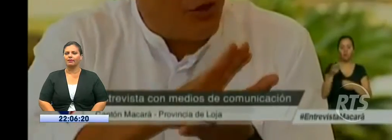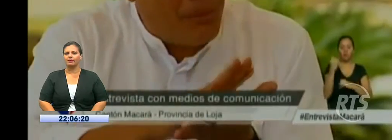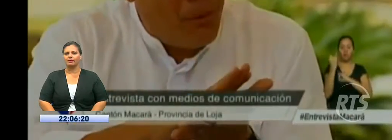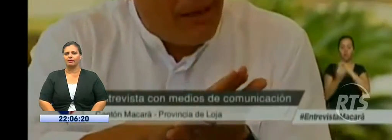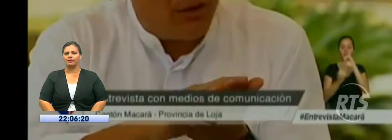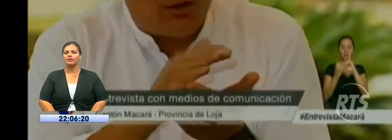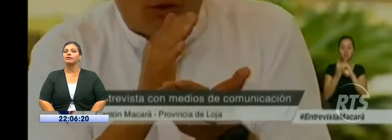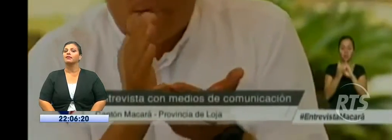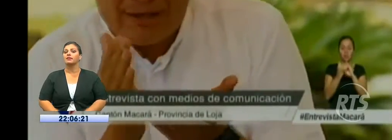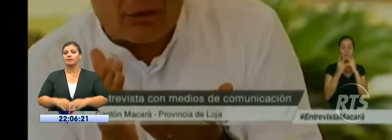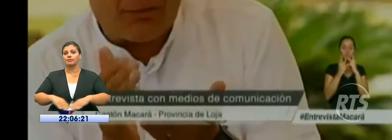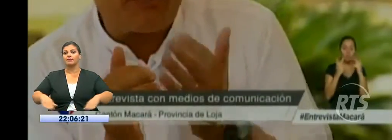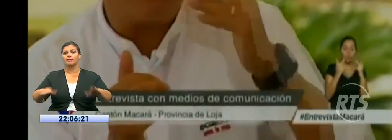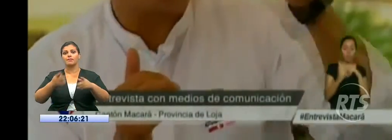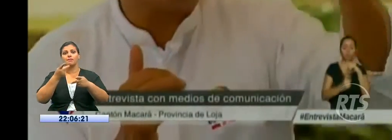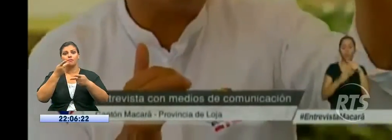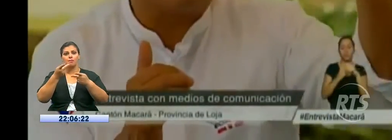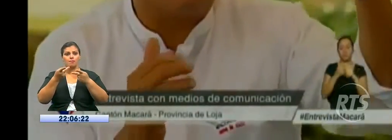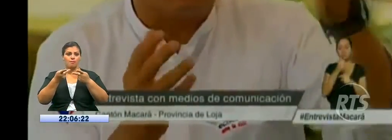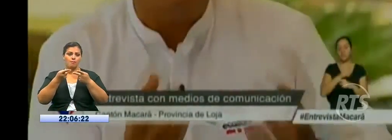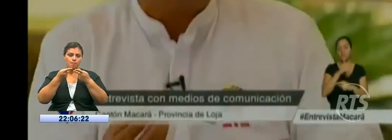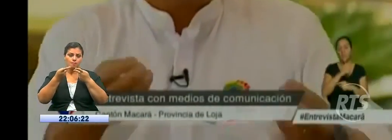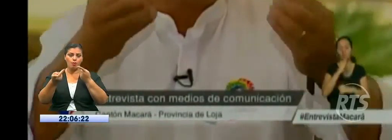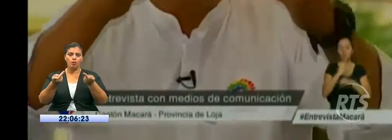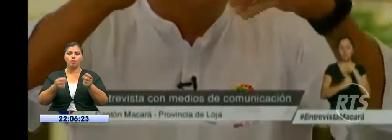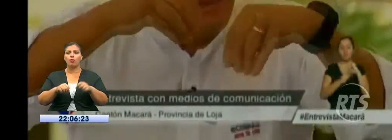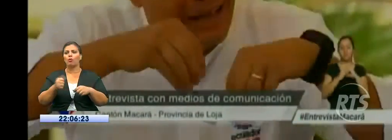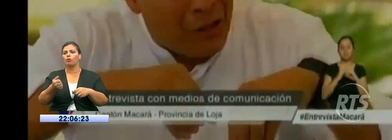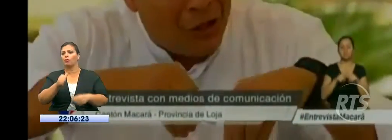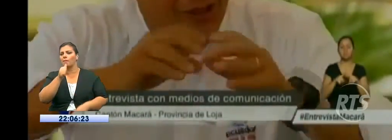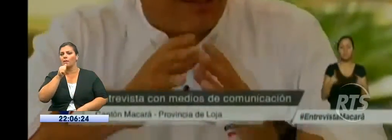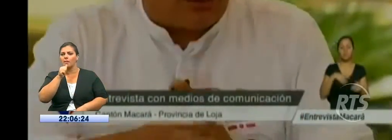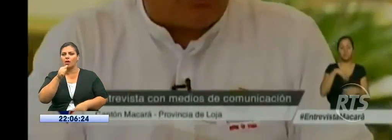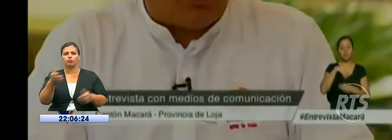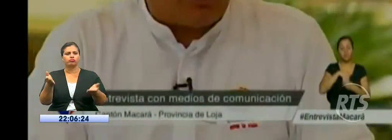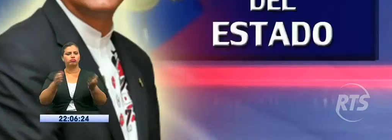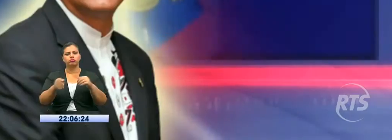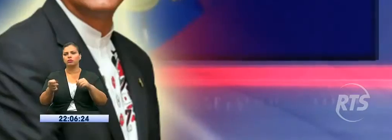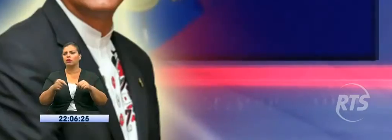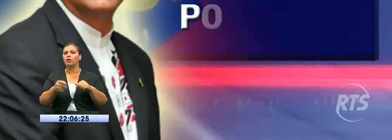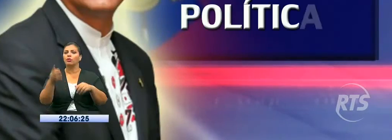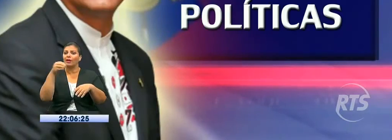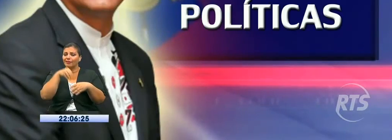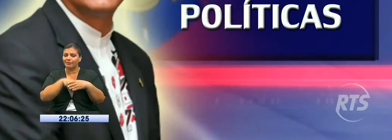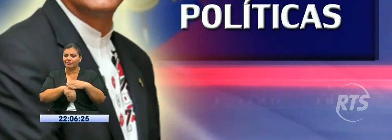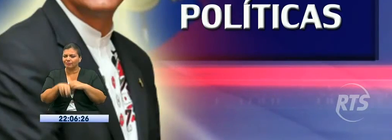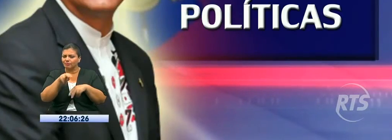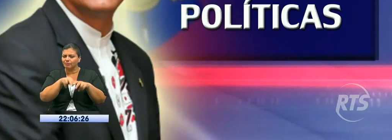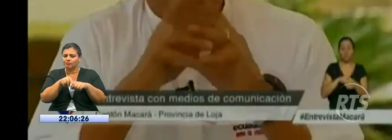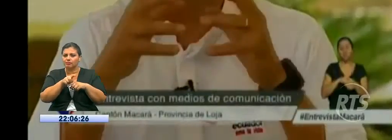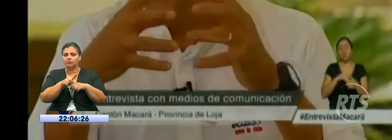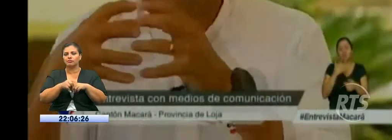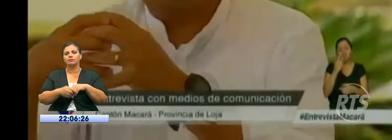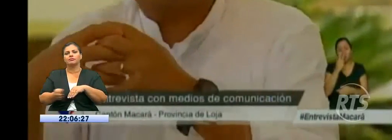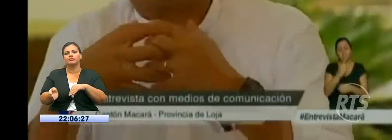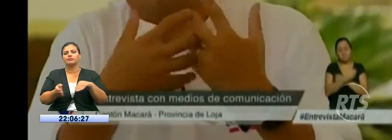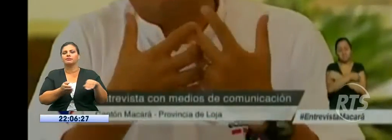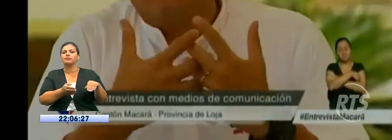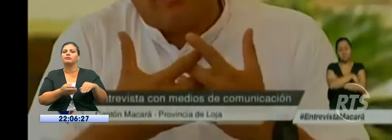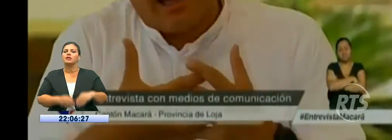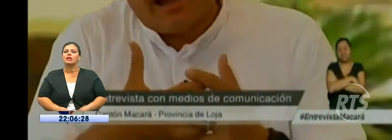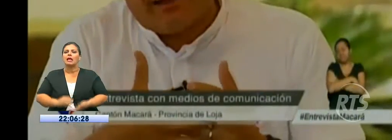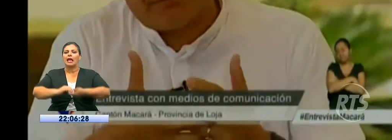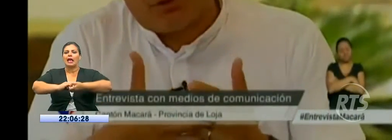deuda del sector público con el sector privado y con el sector externo. No al interior del sector público. Alianzas políticas. Pero es buena hora que se